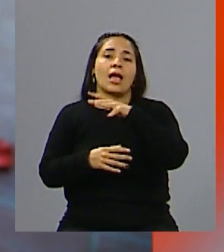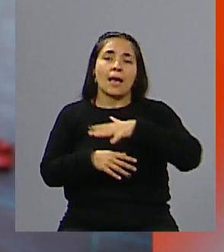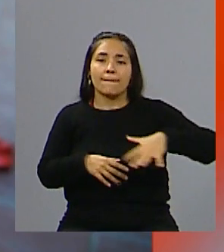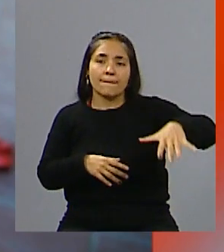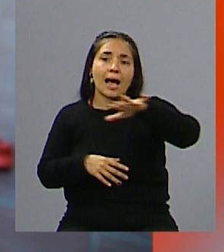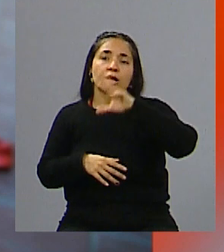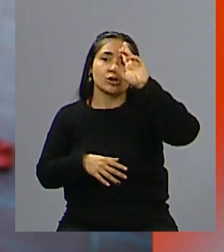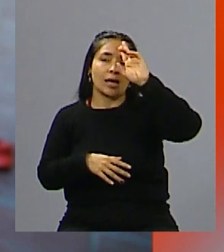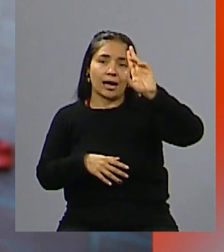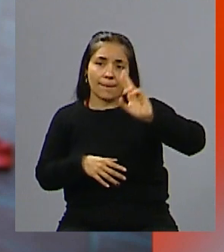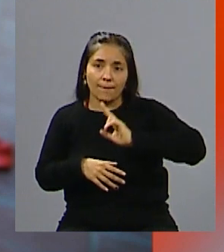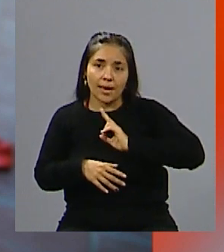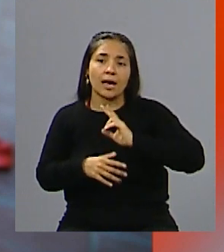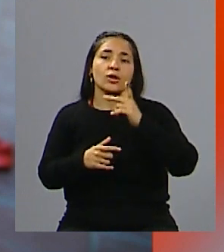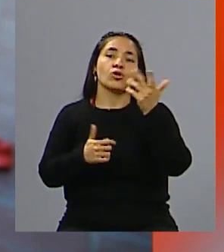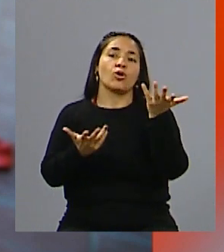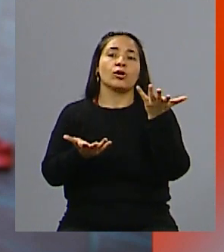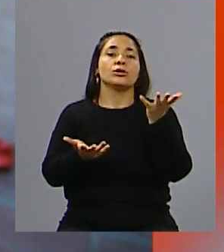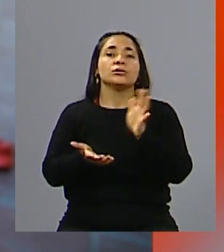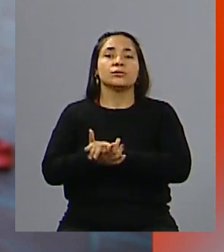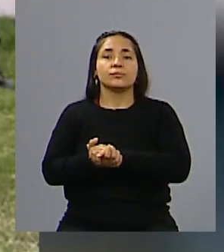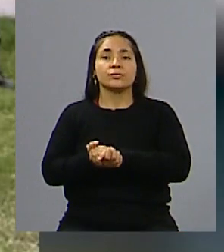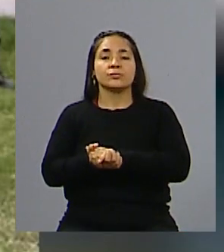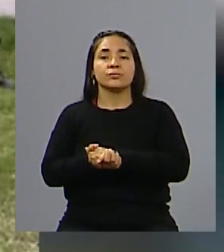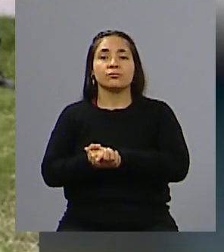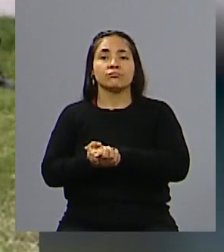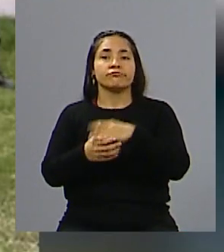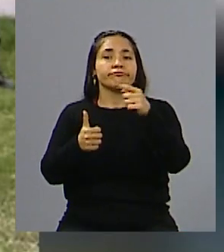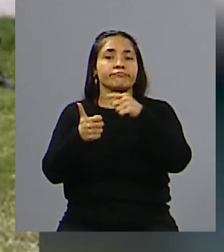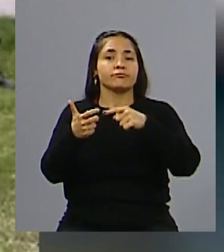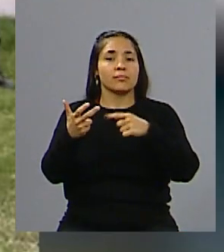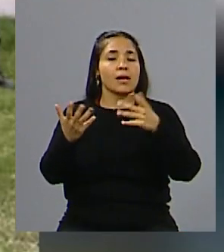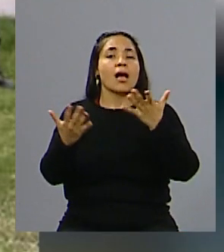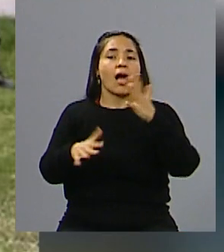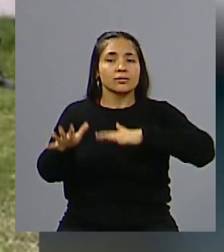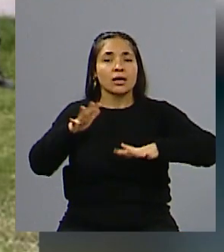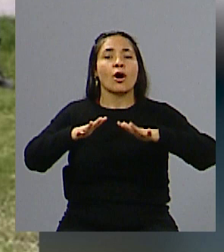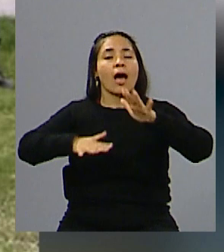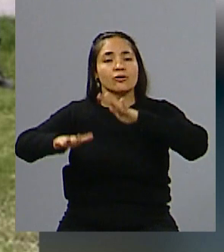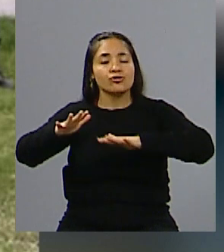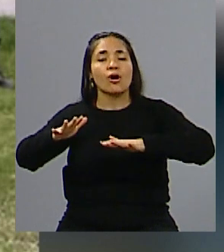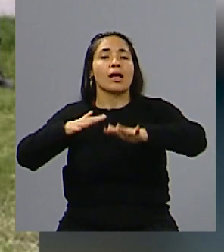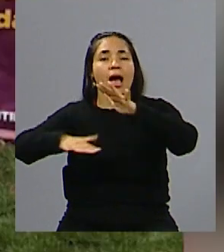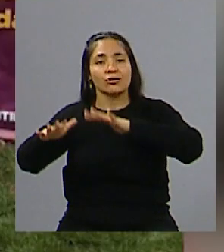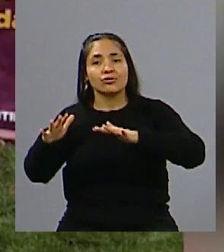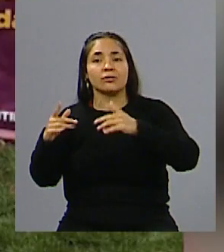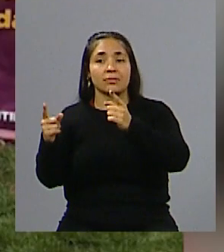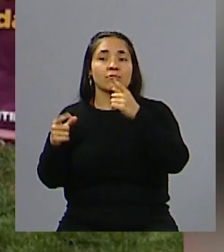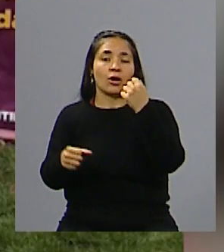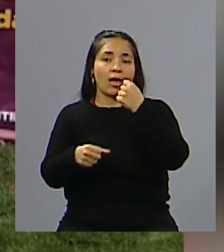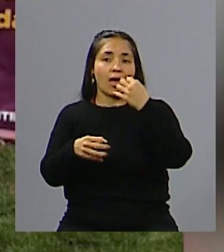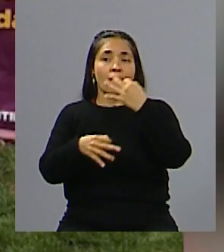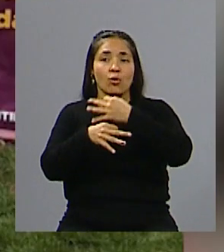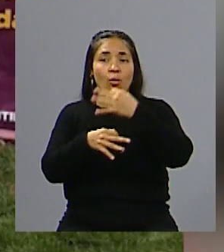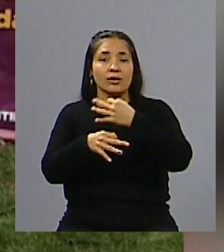respeto también, sobre todo. Entonces, con todas estas acciones es que abordamos desde las prácticas educativas